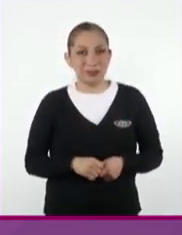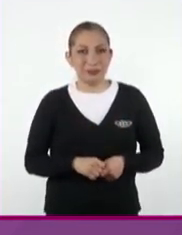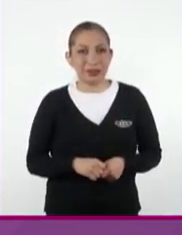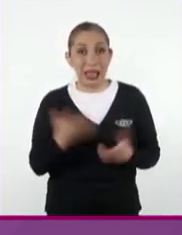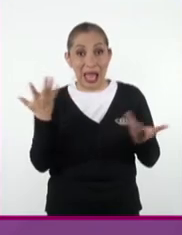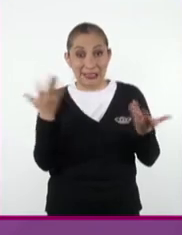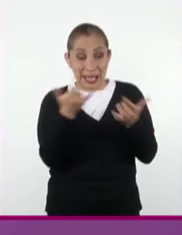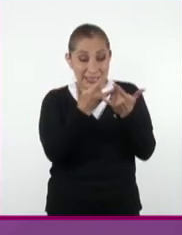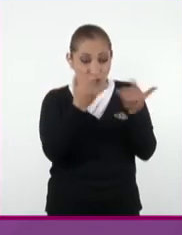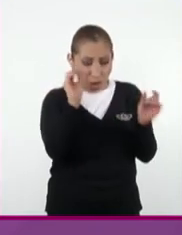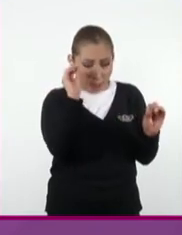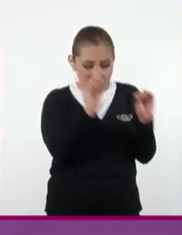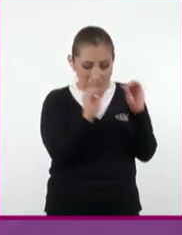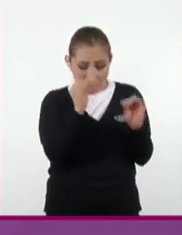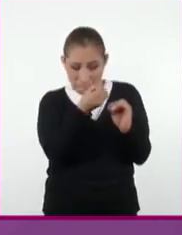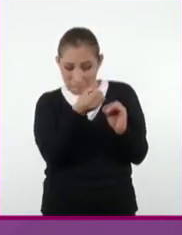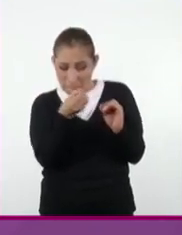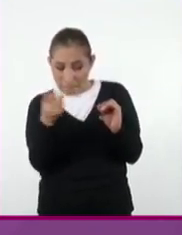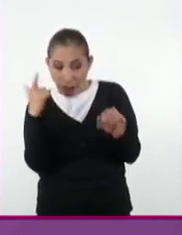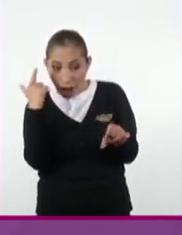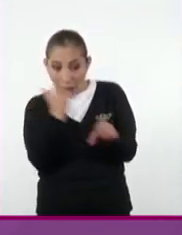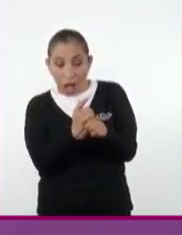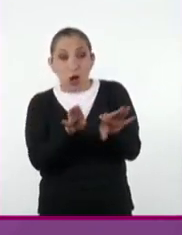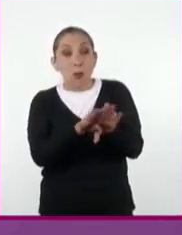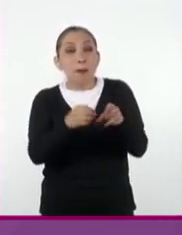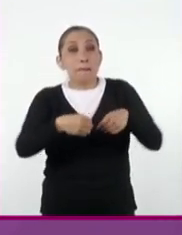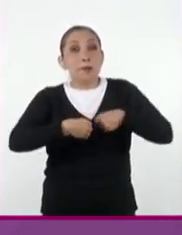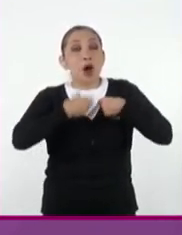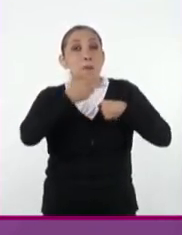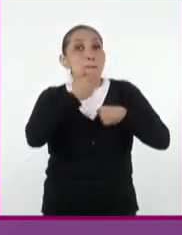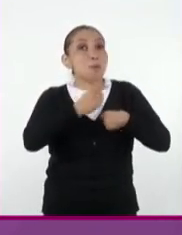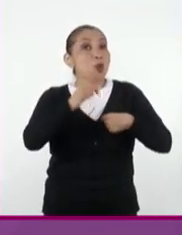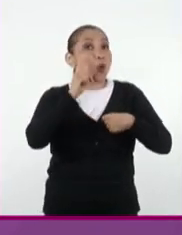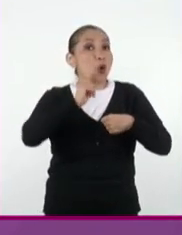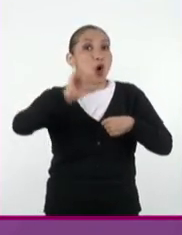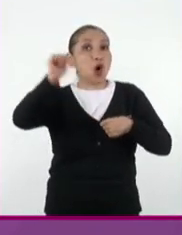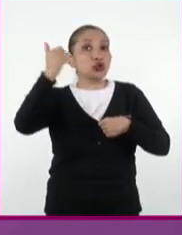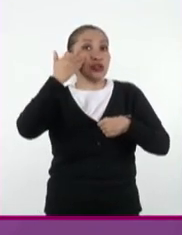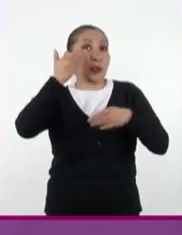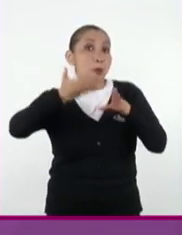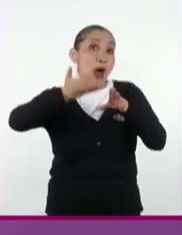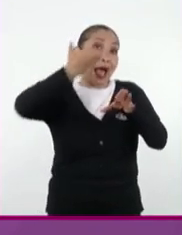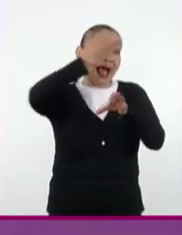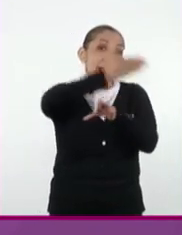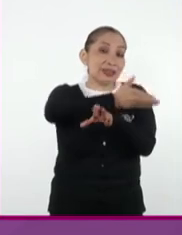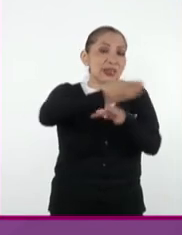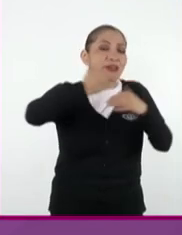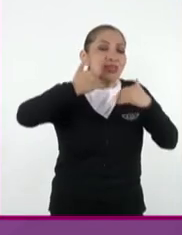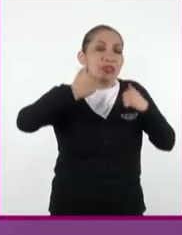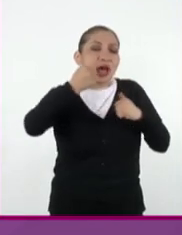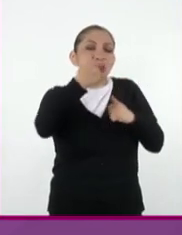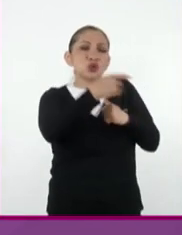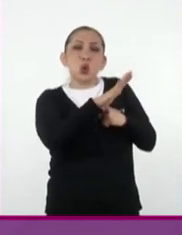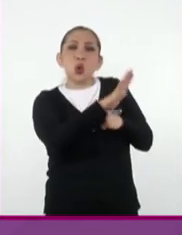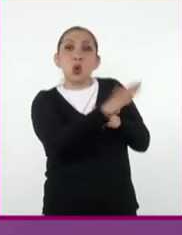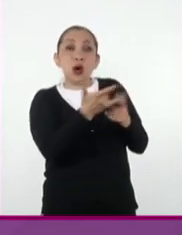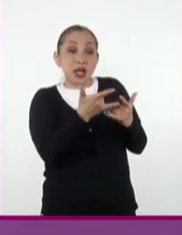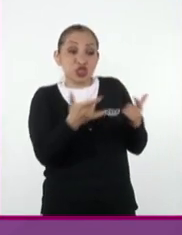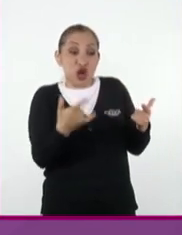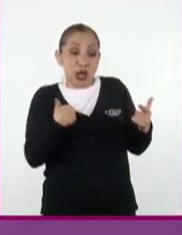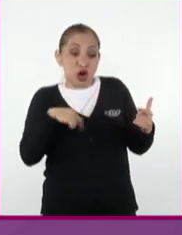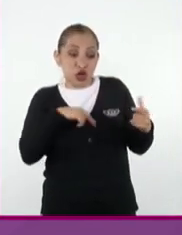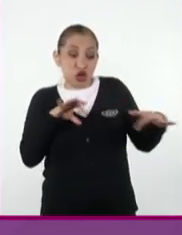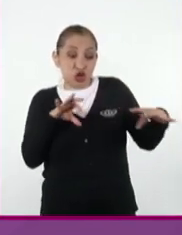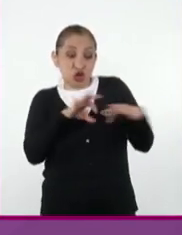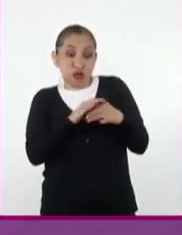Reconstruir la historia nos permite descubrir cómo vivieron hombres y mujeres de otros periodos, y comprender que son un antecedente